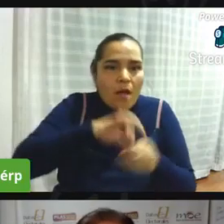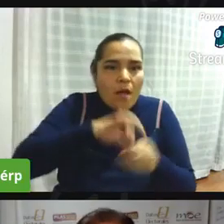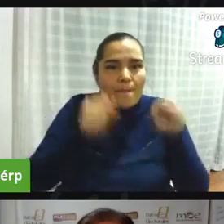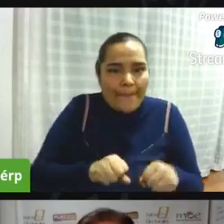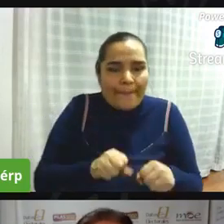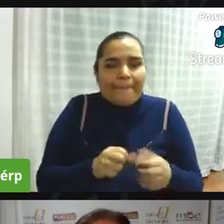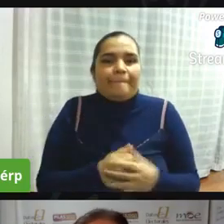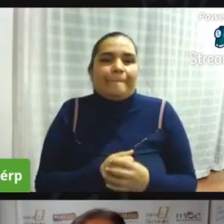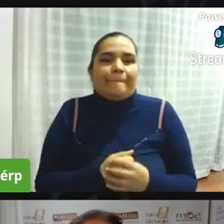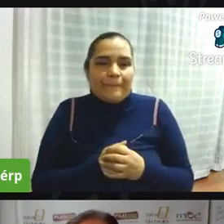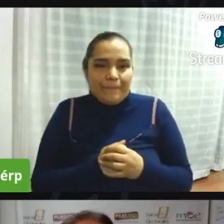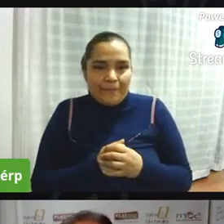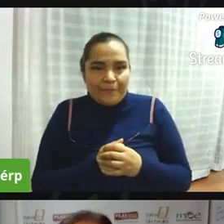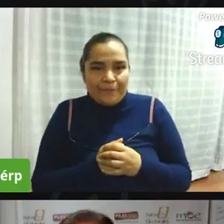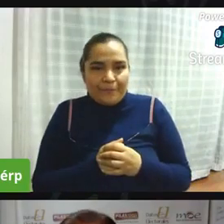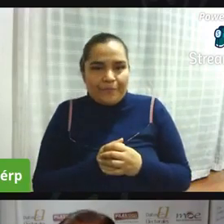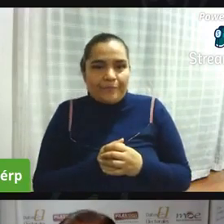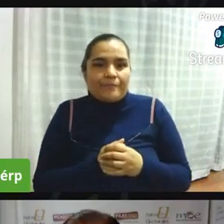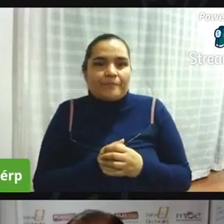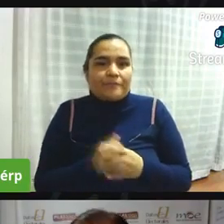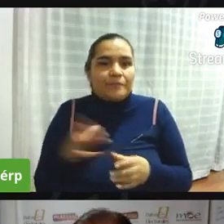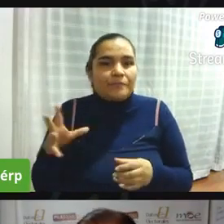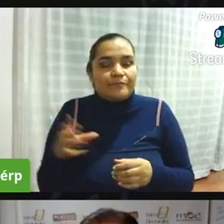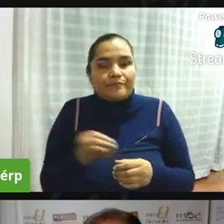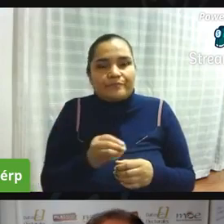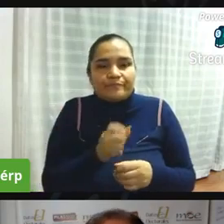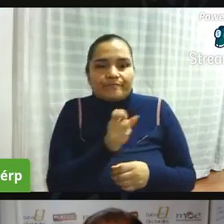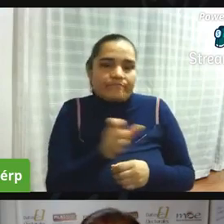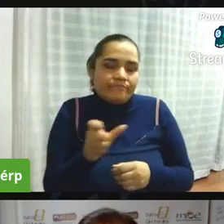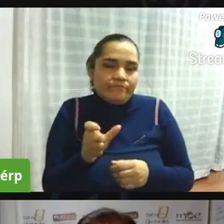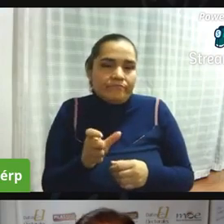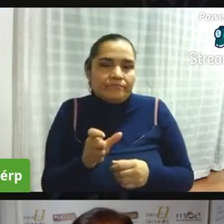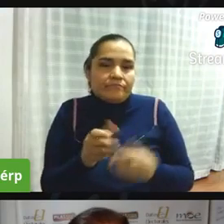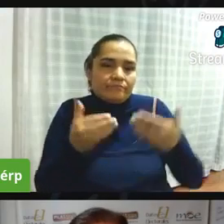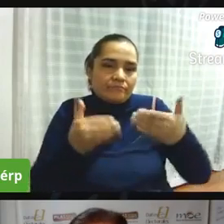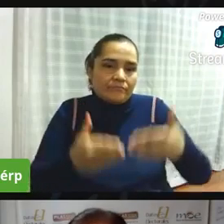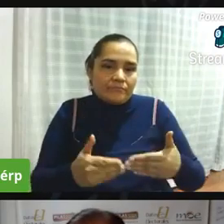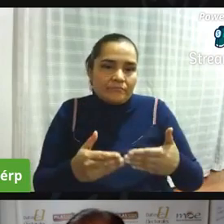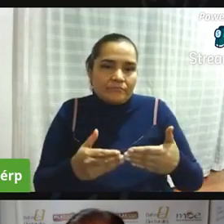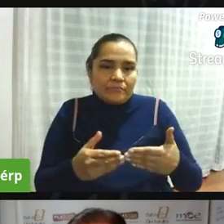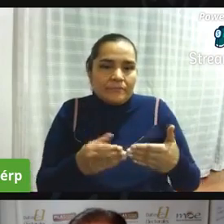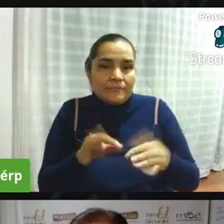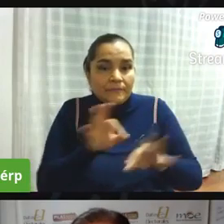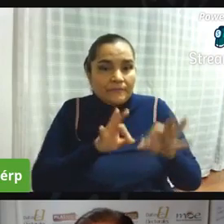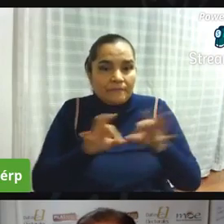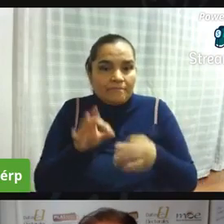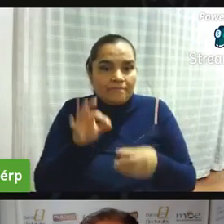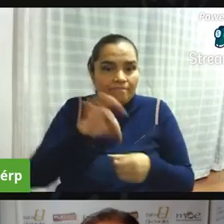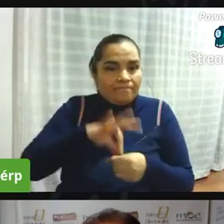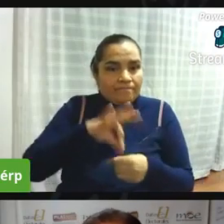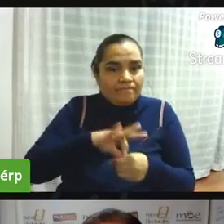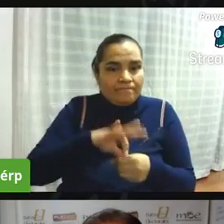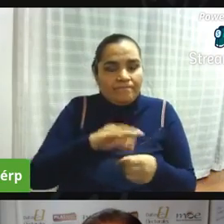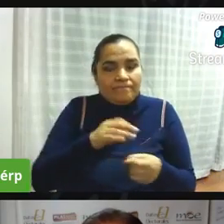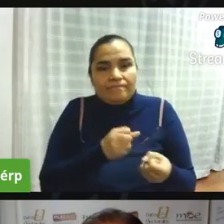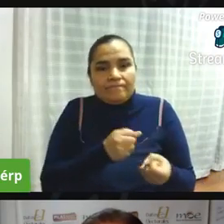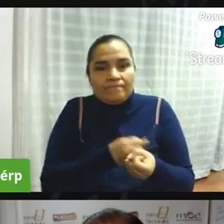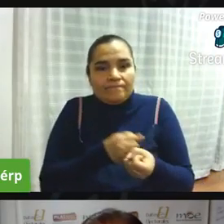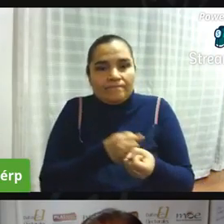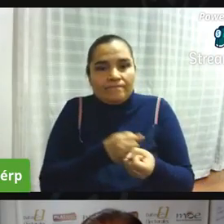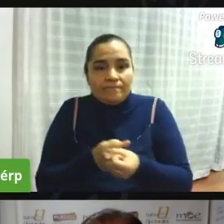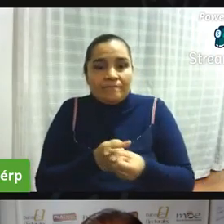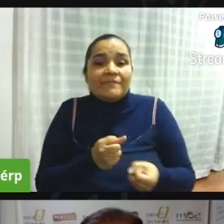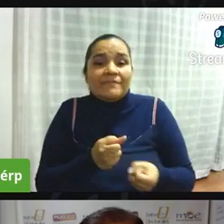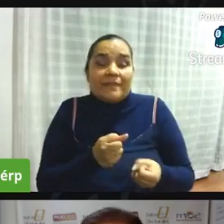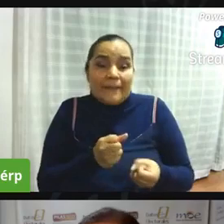son los requerimientos que se tienen para el tipo de elección y sobre todo y creo que esto es muy importante las personas en situación de